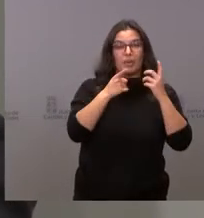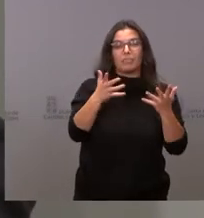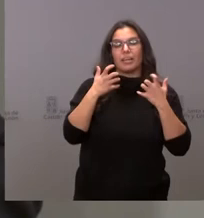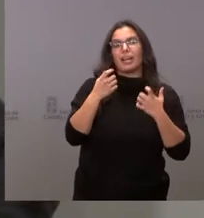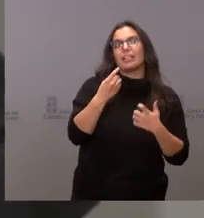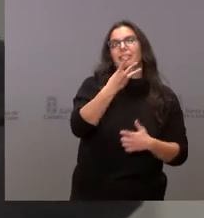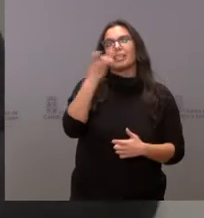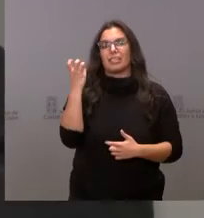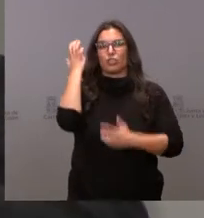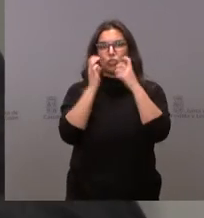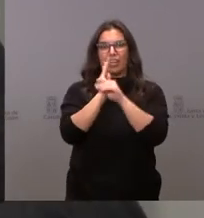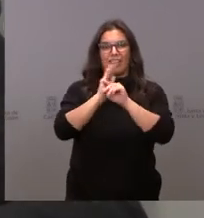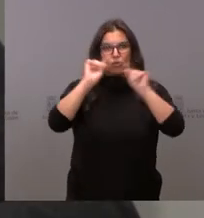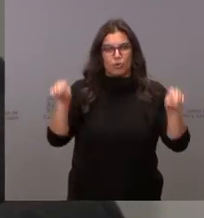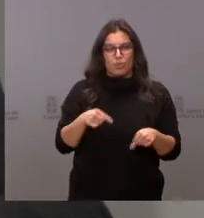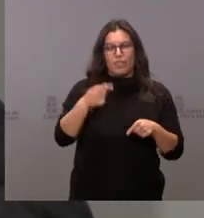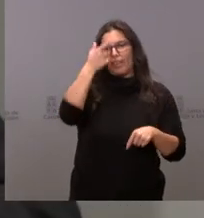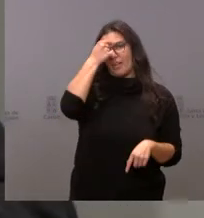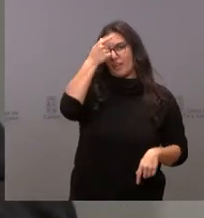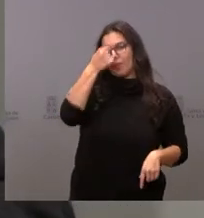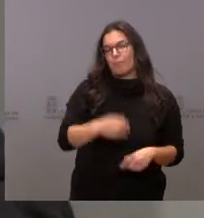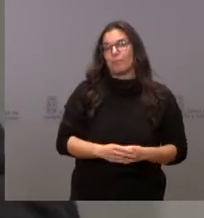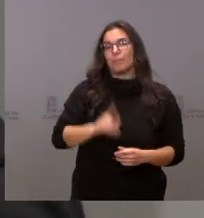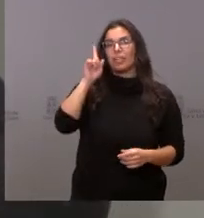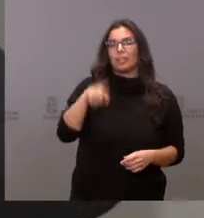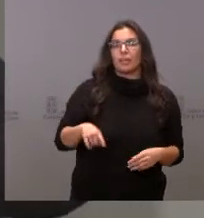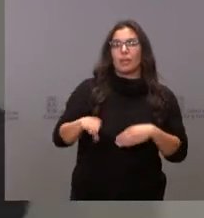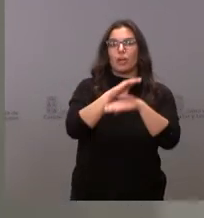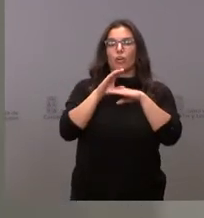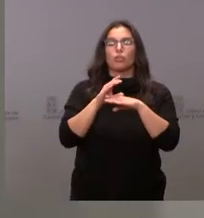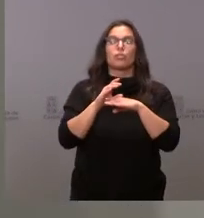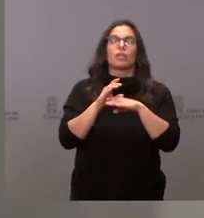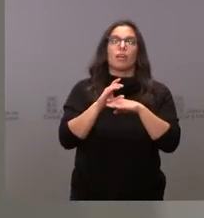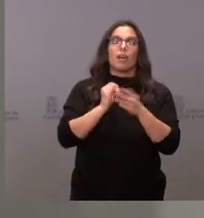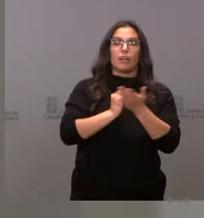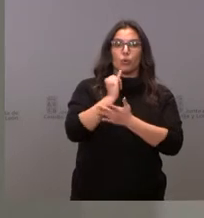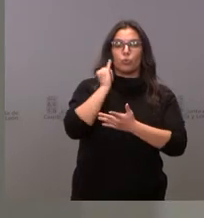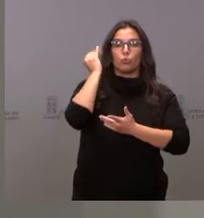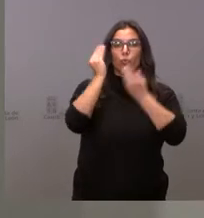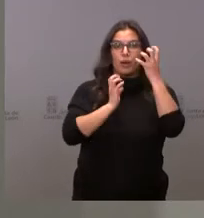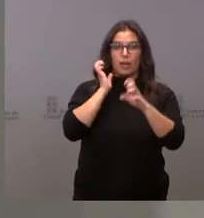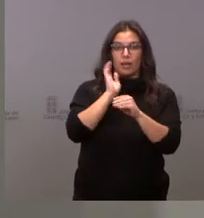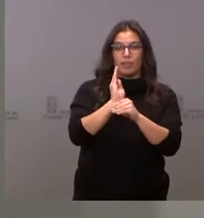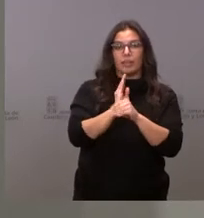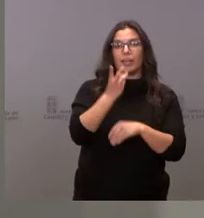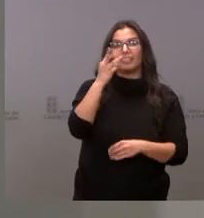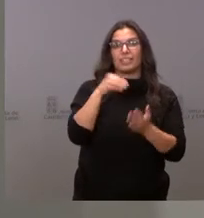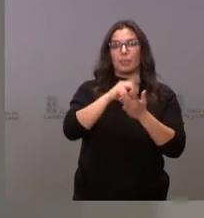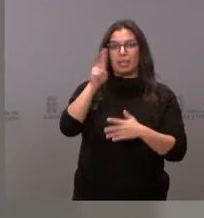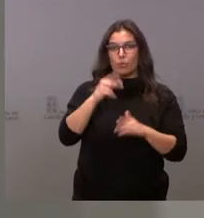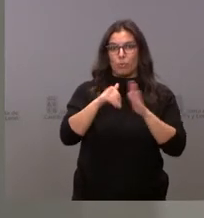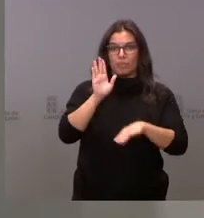de la provincia de Ávila. También la Consejería de Agricultura y Ganadería destina una subvención de más de 30.000 euros